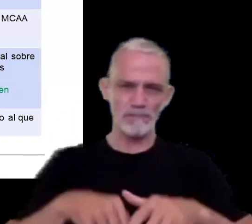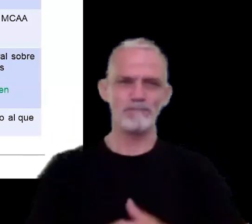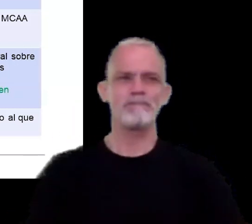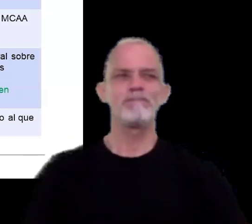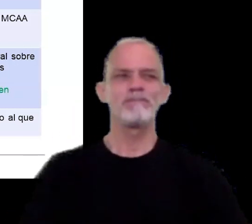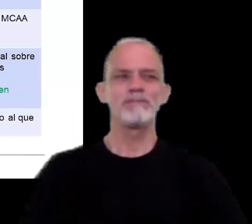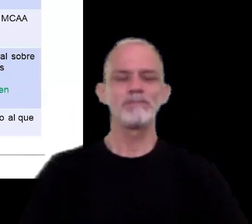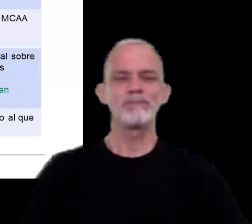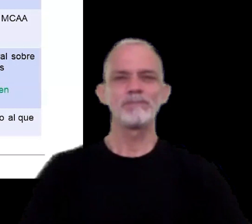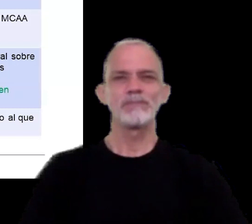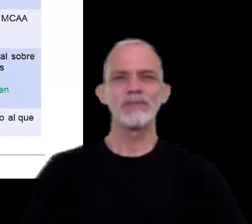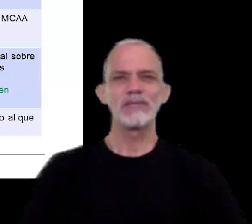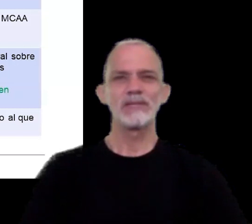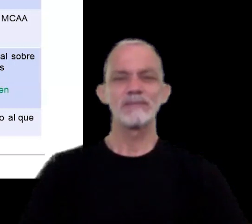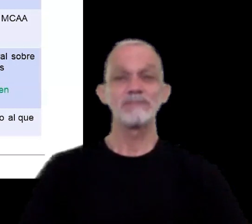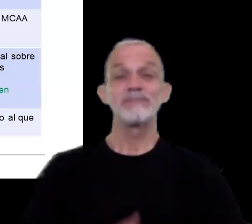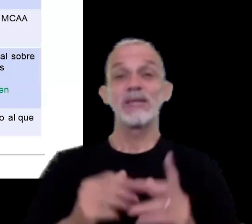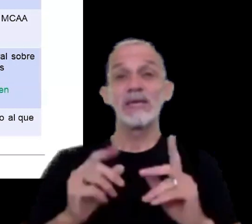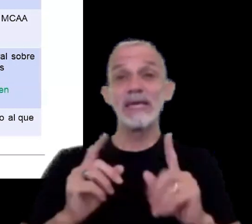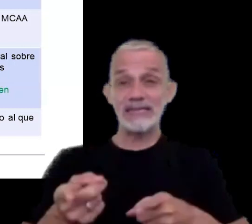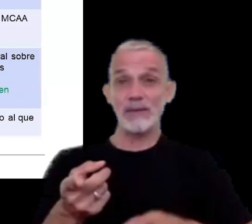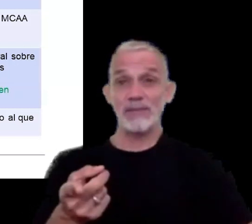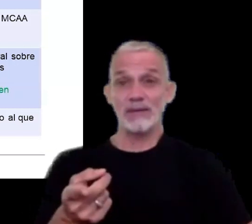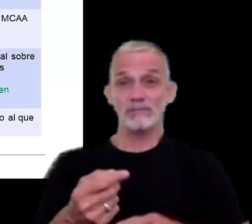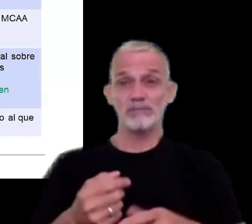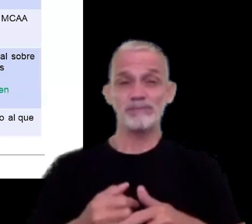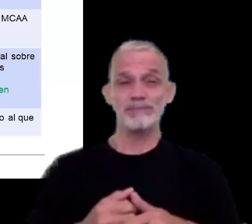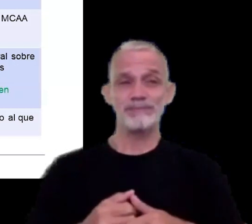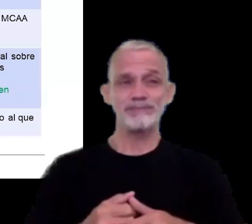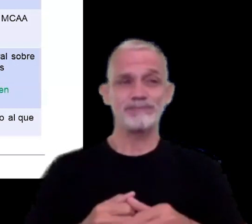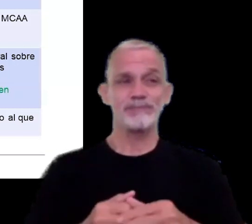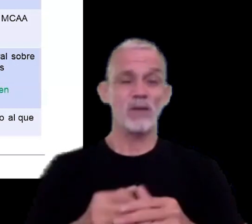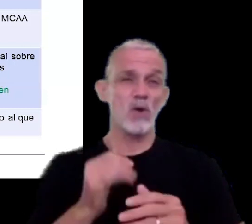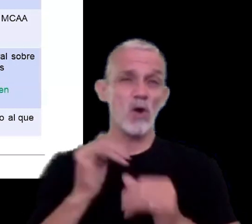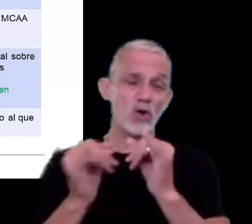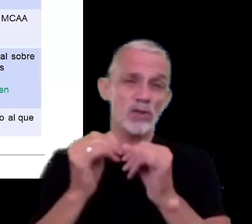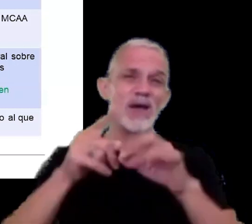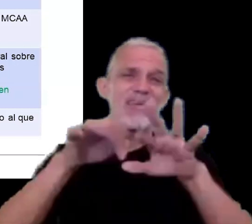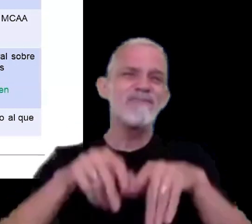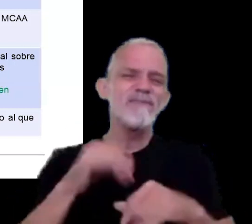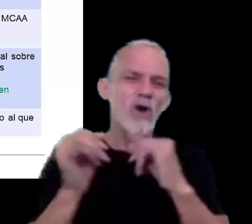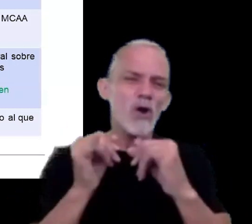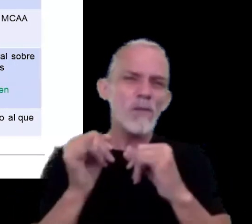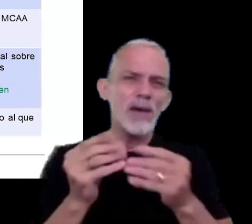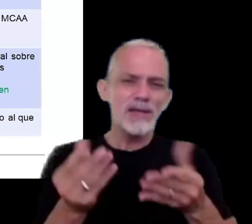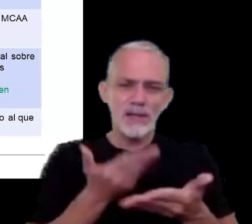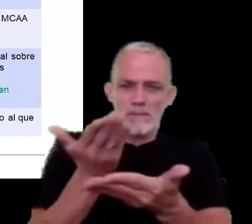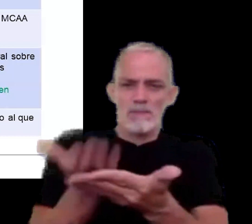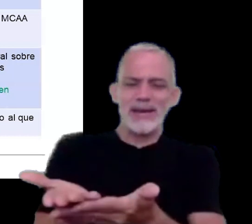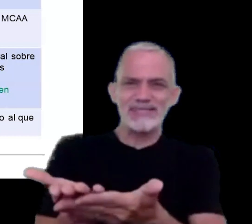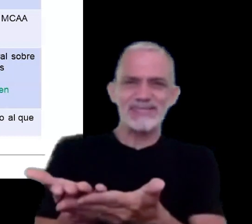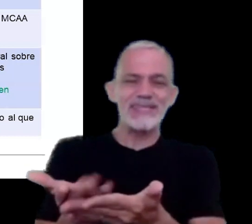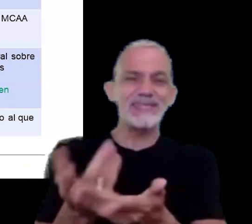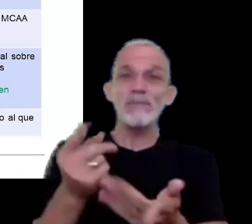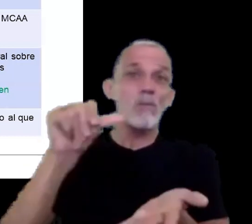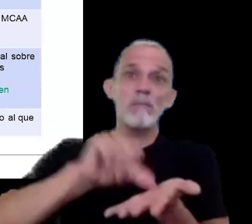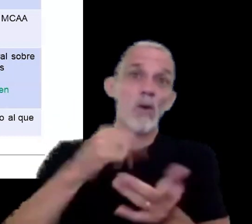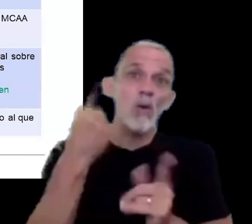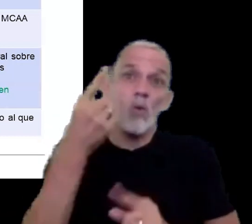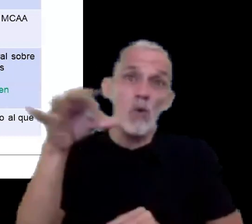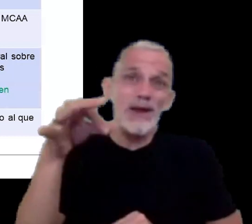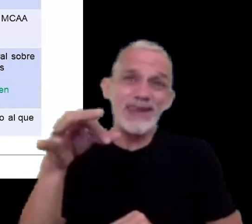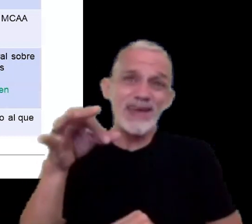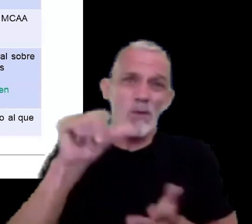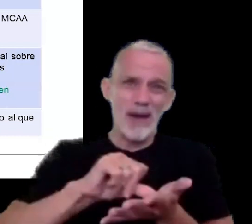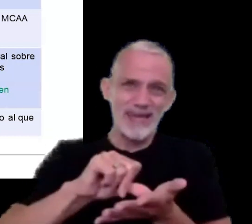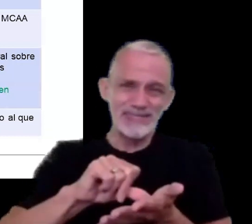y como es un como comentaba es un informe que se presenta en un único país o que tiene